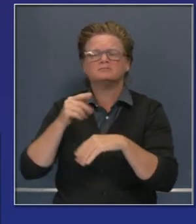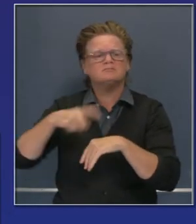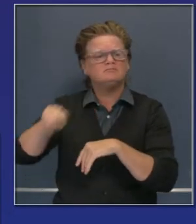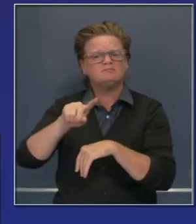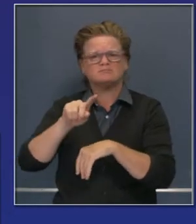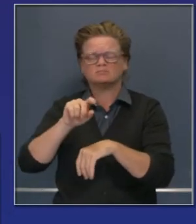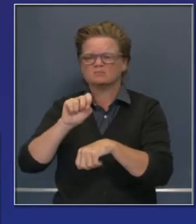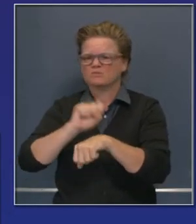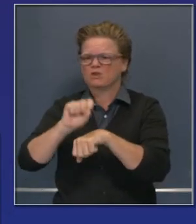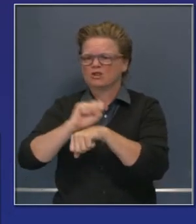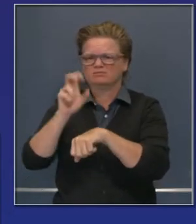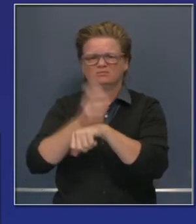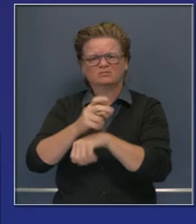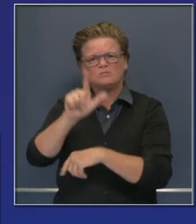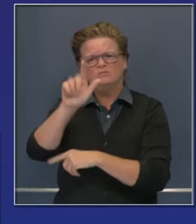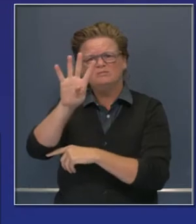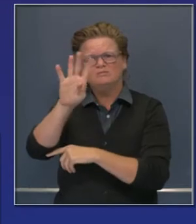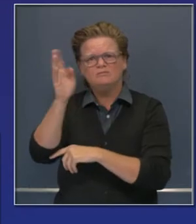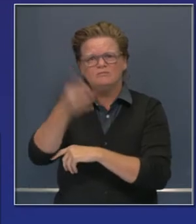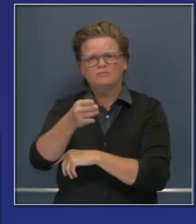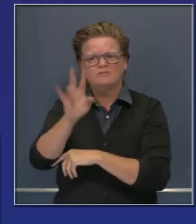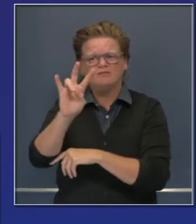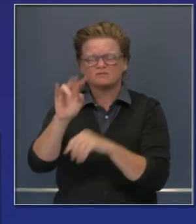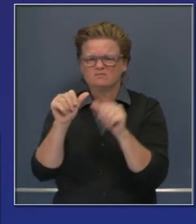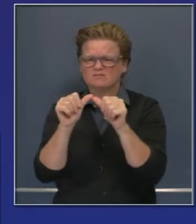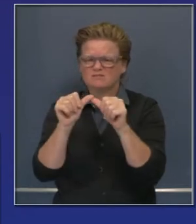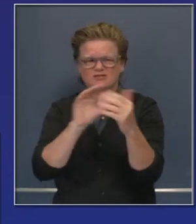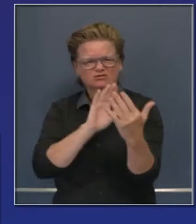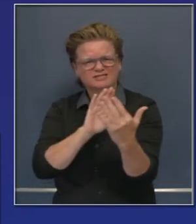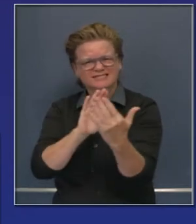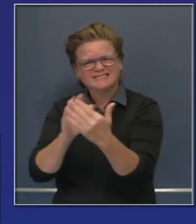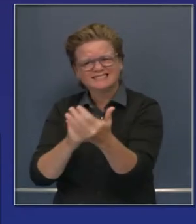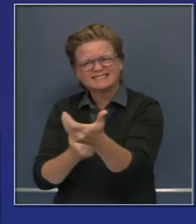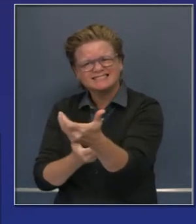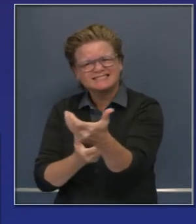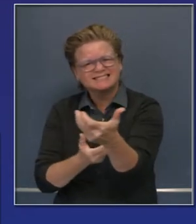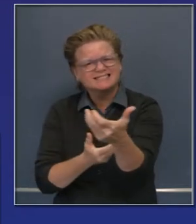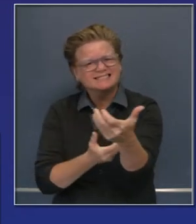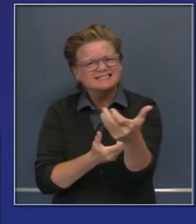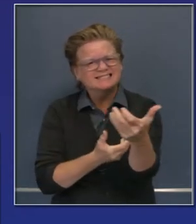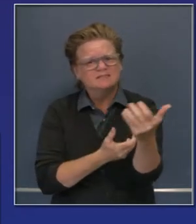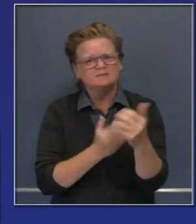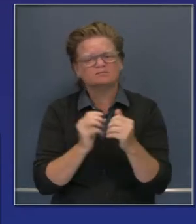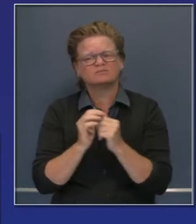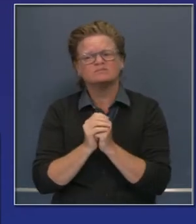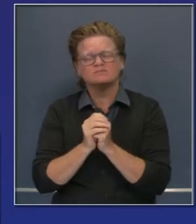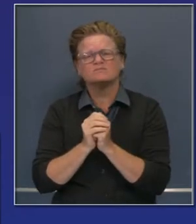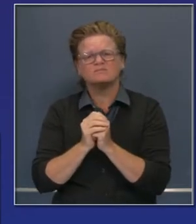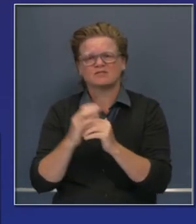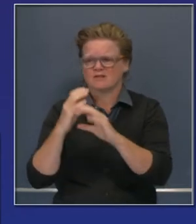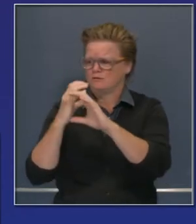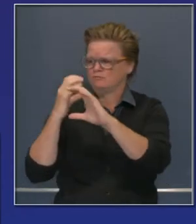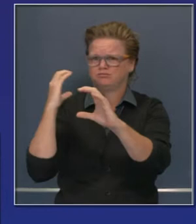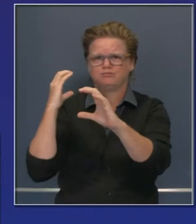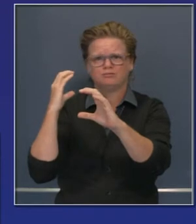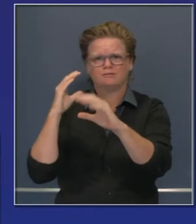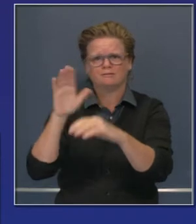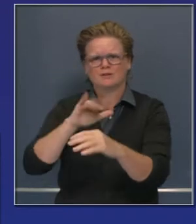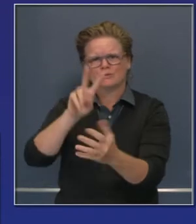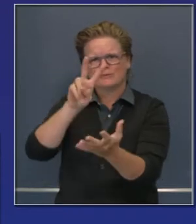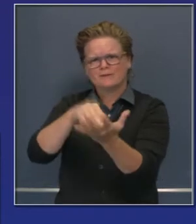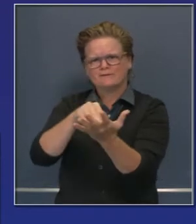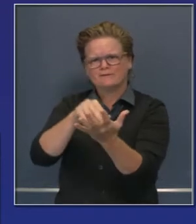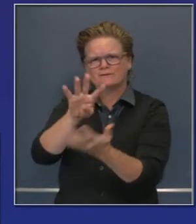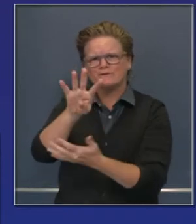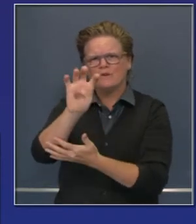24 horas, 7 días por semana para batallar estos incendios con 2,400 camiones de bomberos